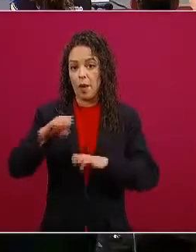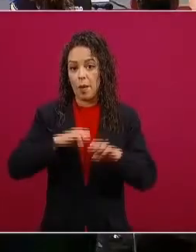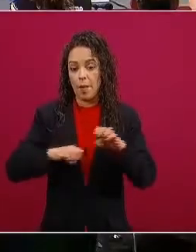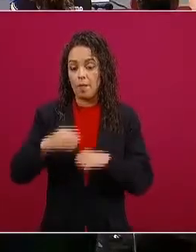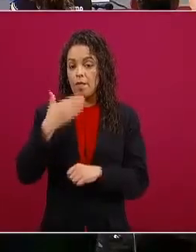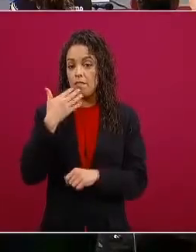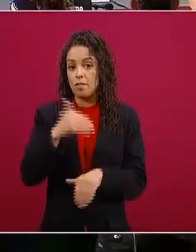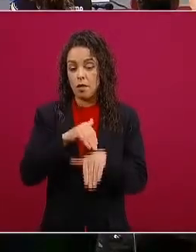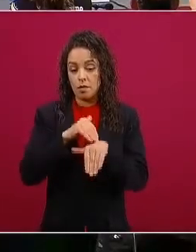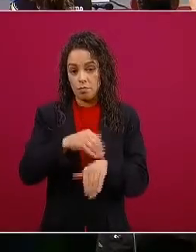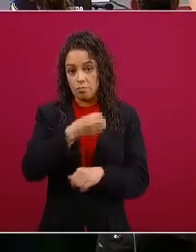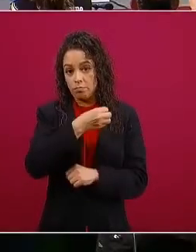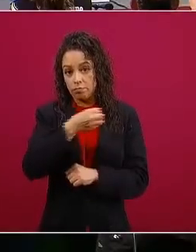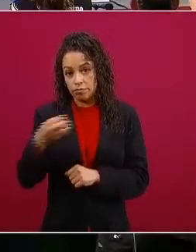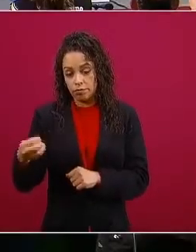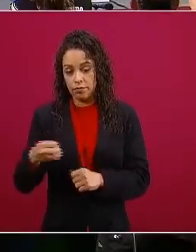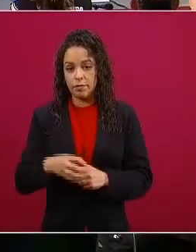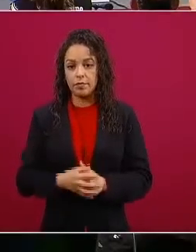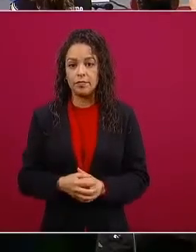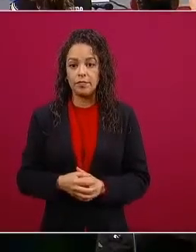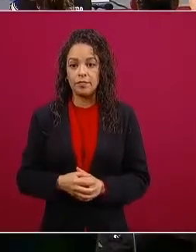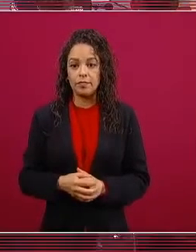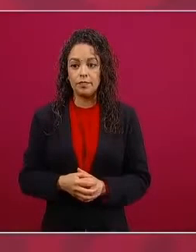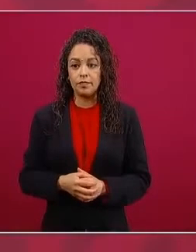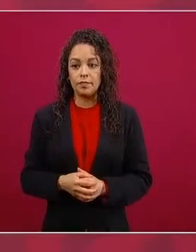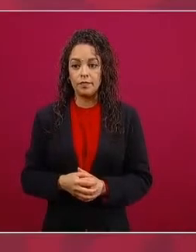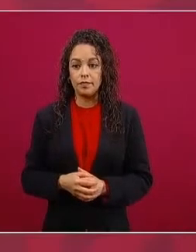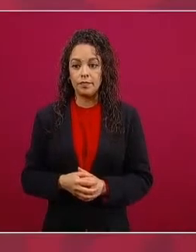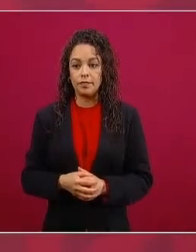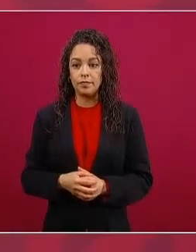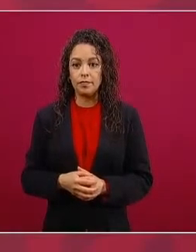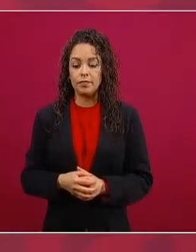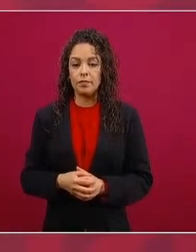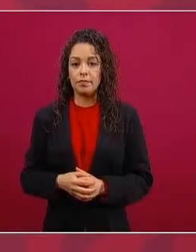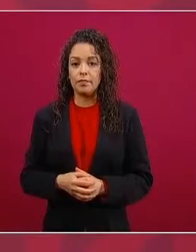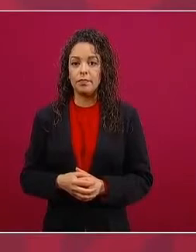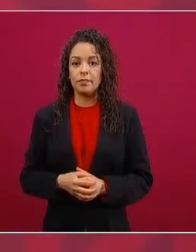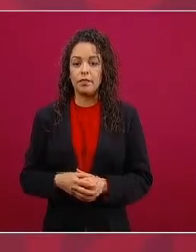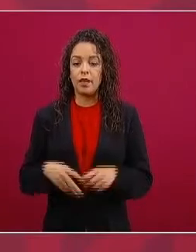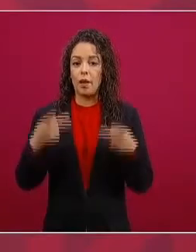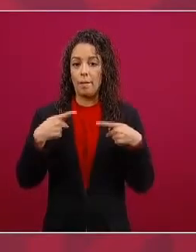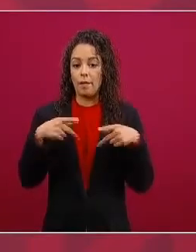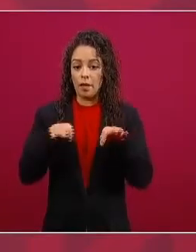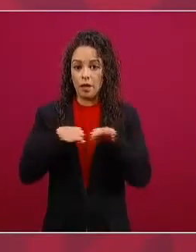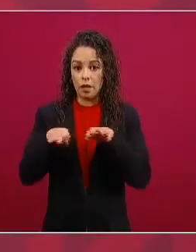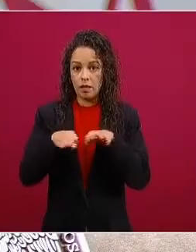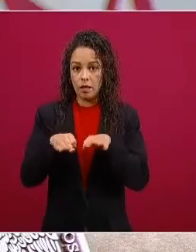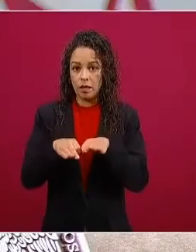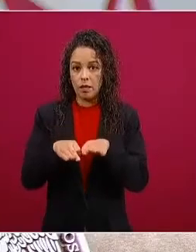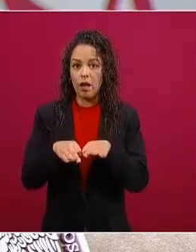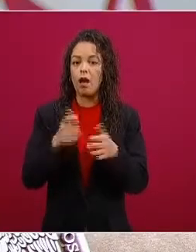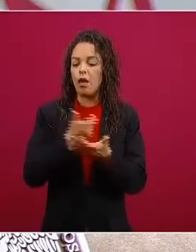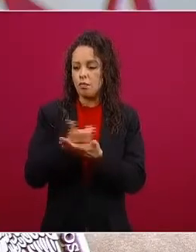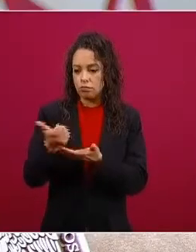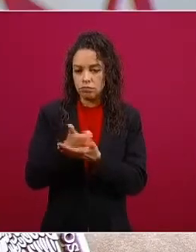y que retiraron a sus trabajadores con sus salarios